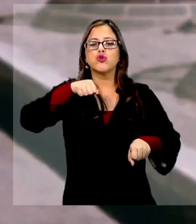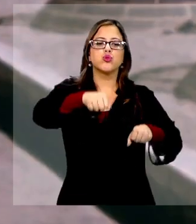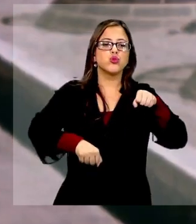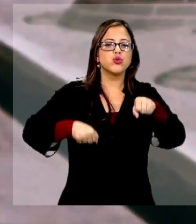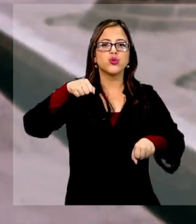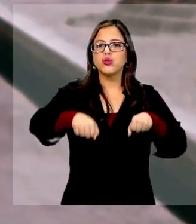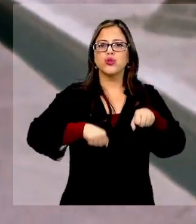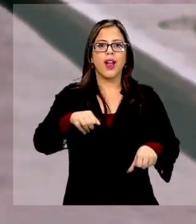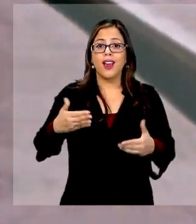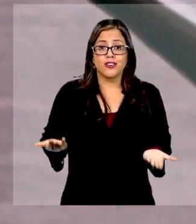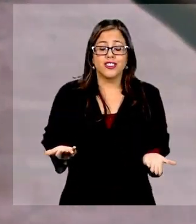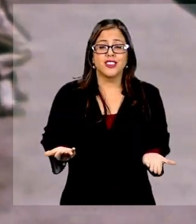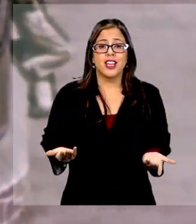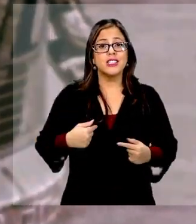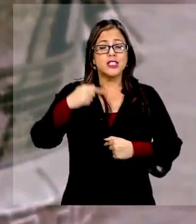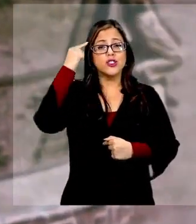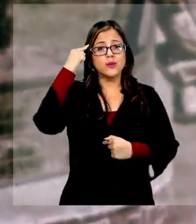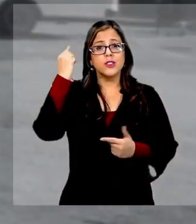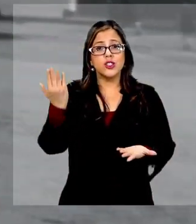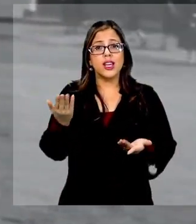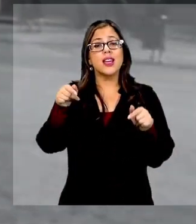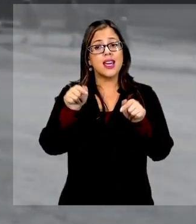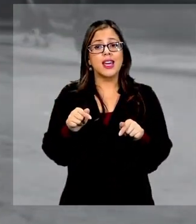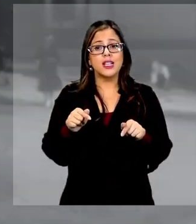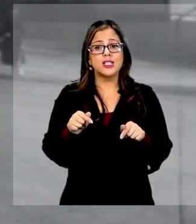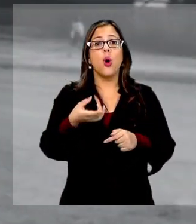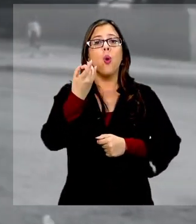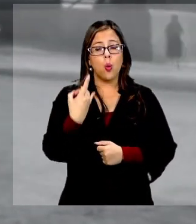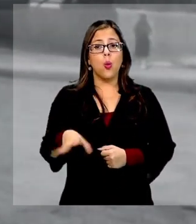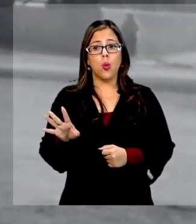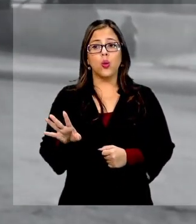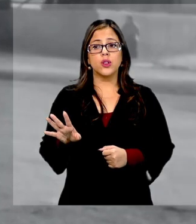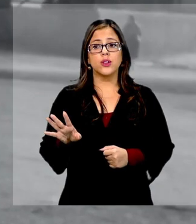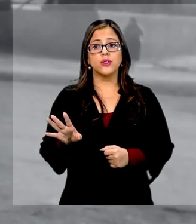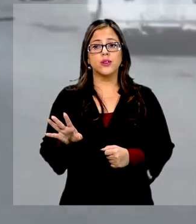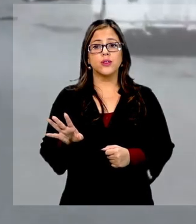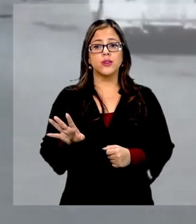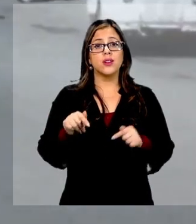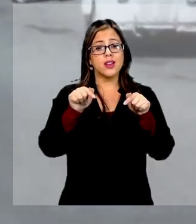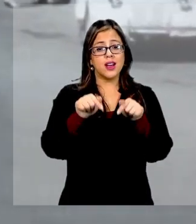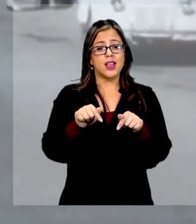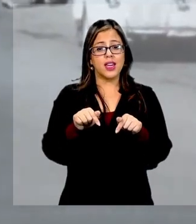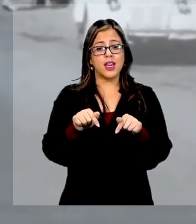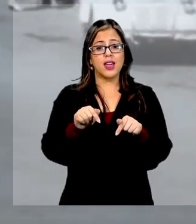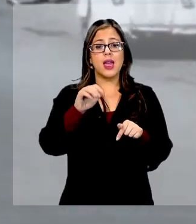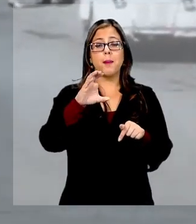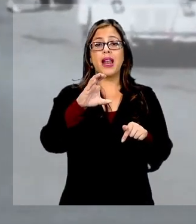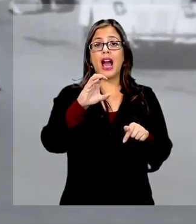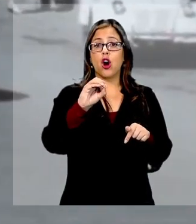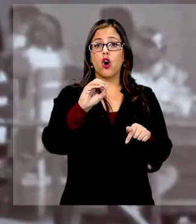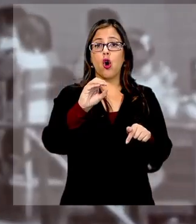en bicicleta. Entonces, yo creo que eso fue muy único. Yo, en Chuquic, que para Coelco